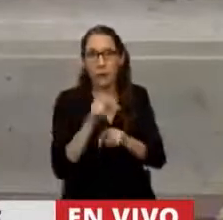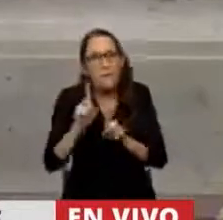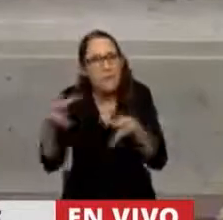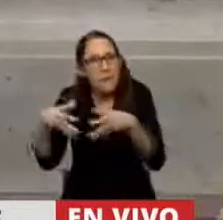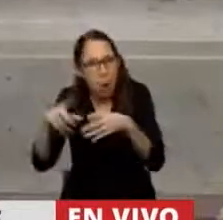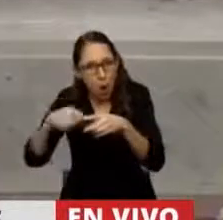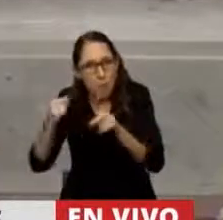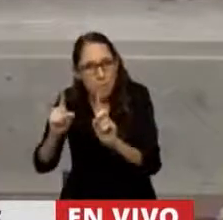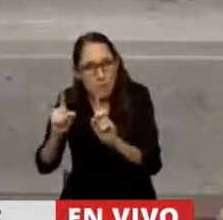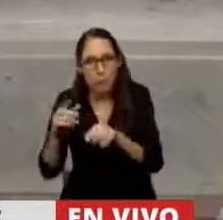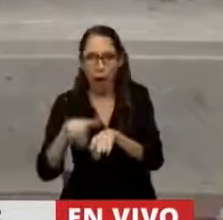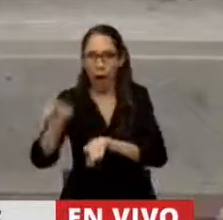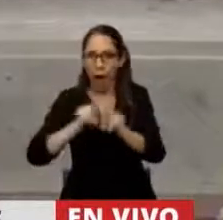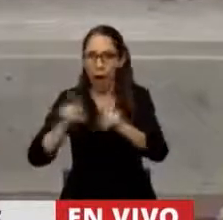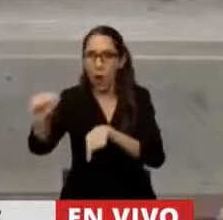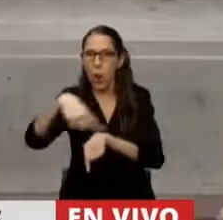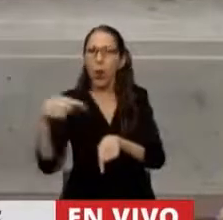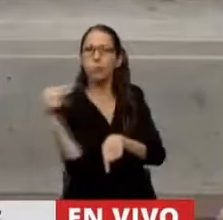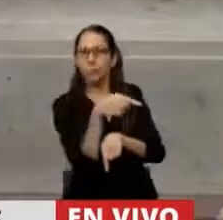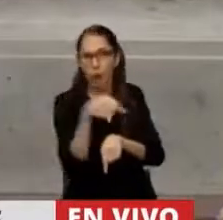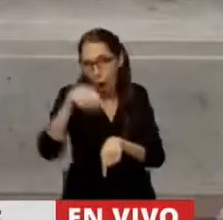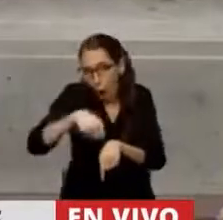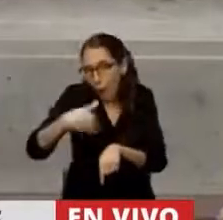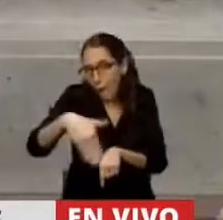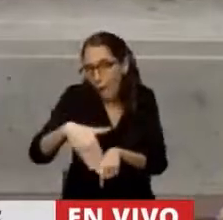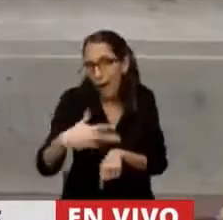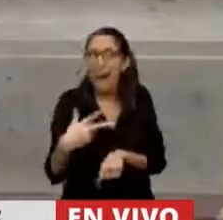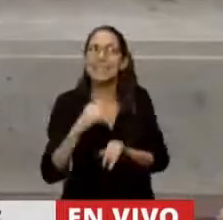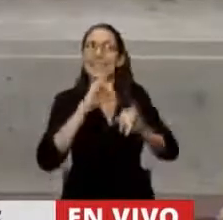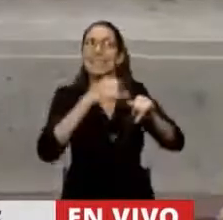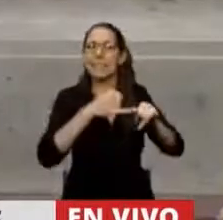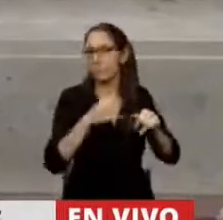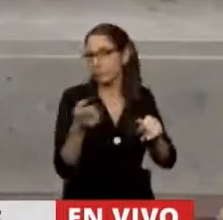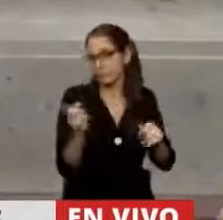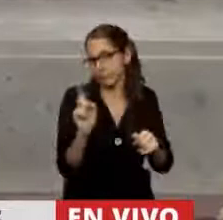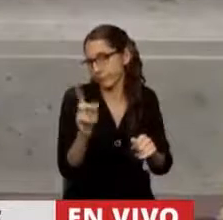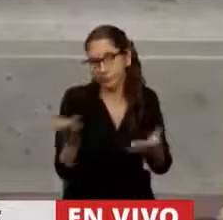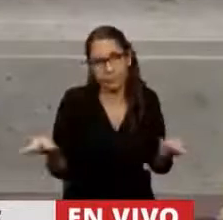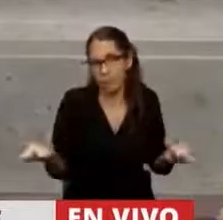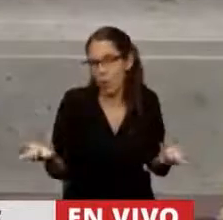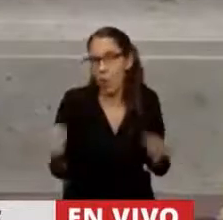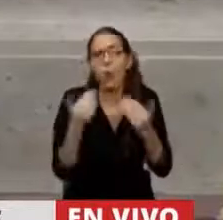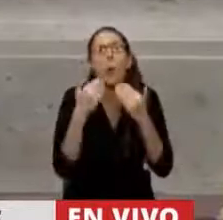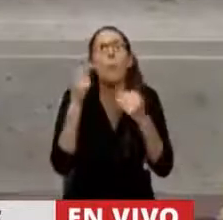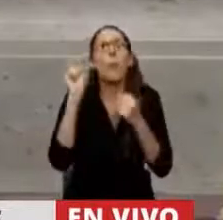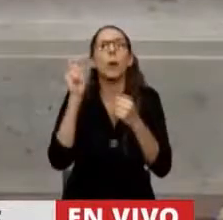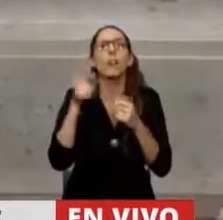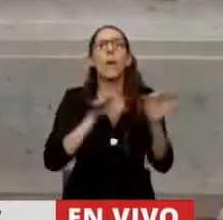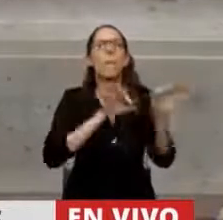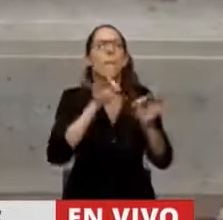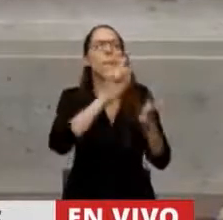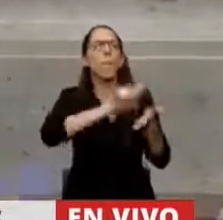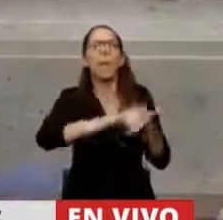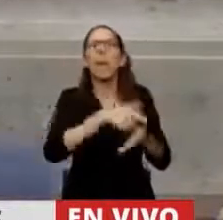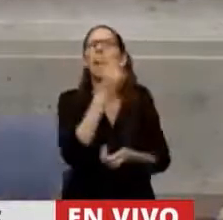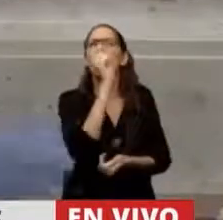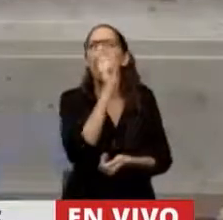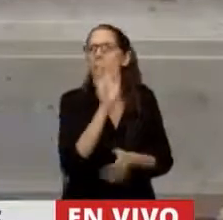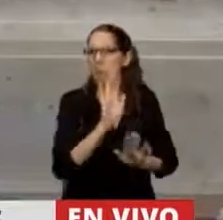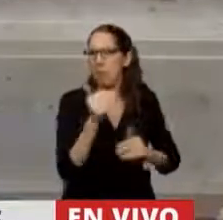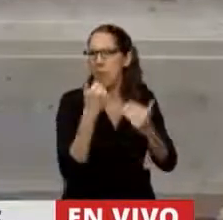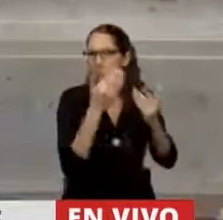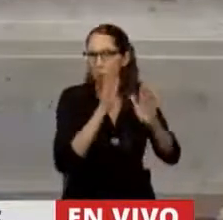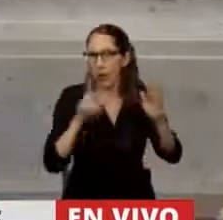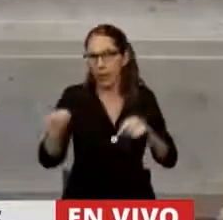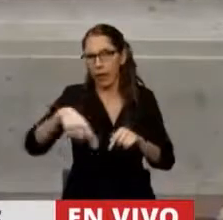bloques, hoy no van a dar su aprobación, más allá de quién sea la autoría del proyecto. Y quiero